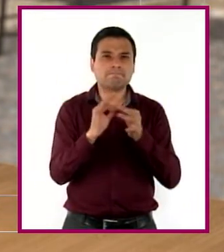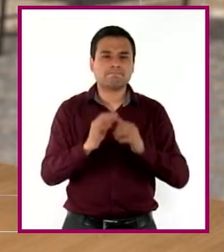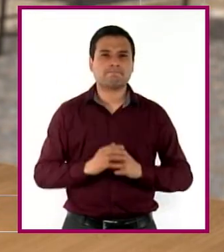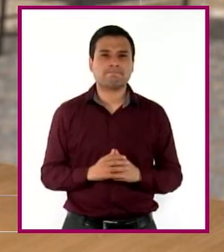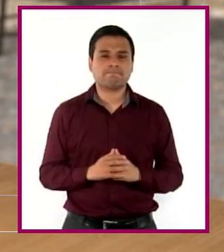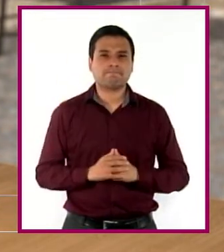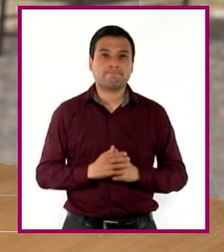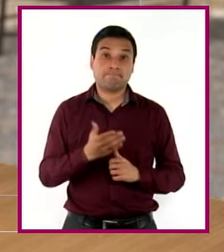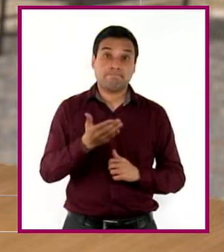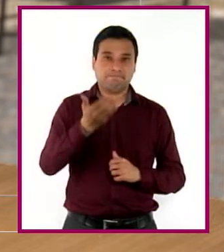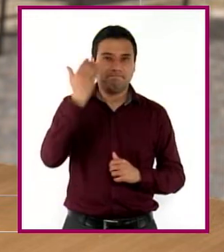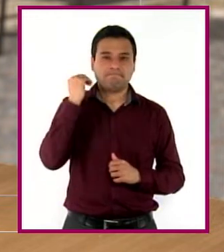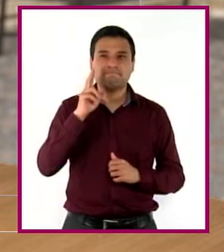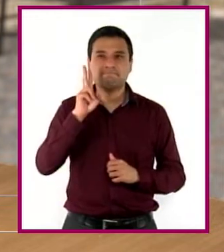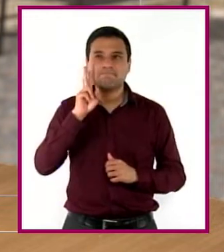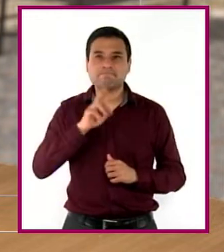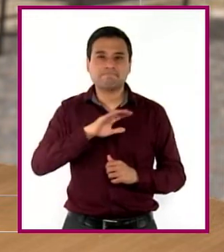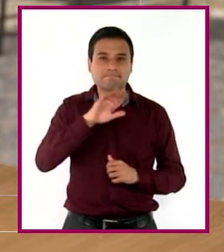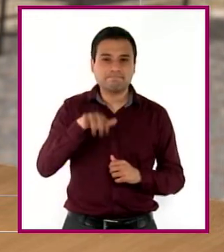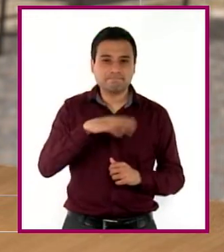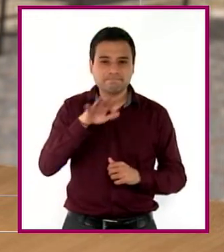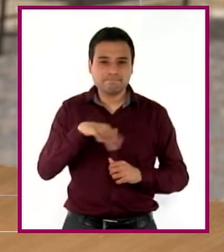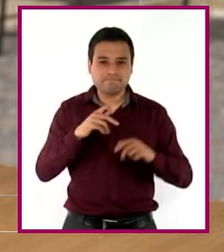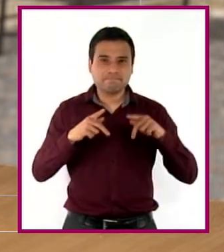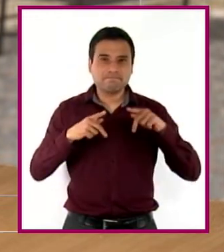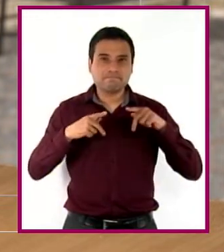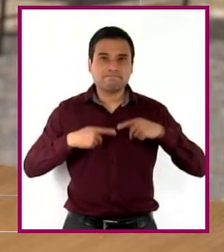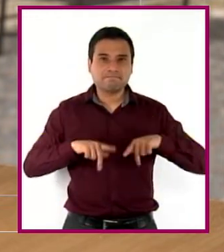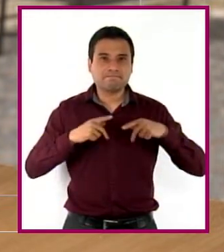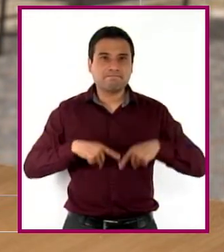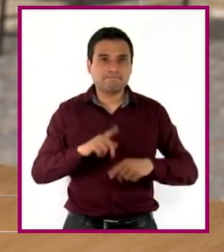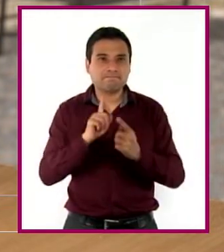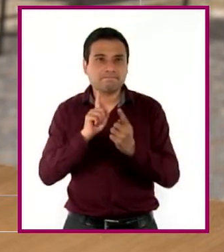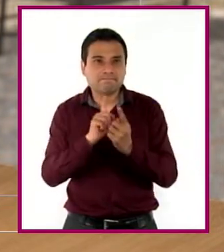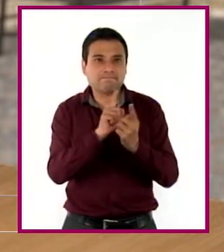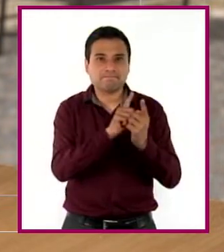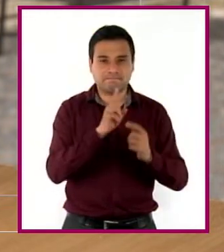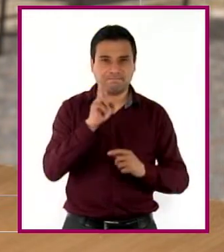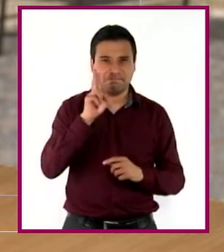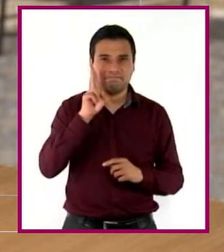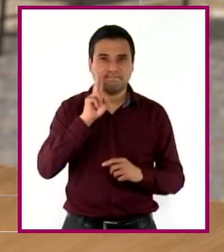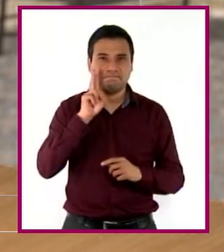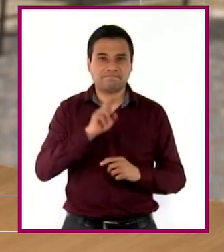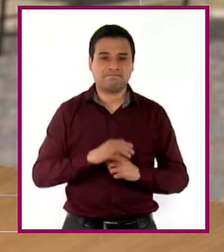Casimiro, mi fiel camarógrafo! Busquemos arduamente a nuestro siguiente entrevistado.